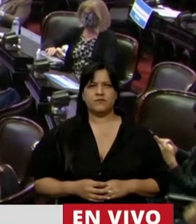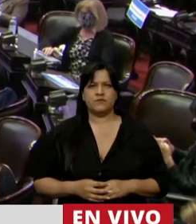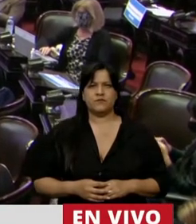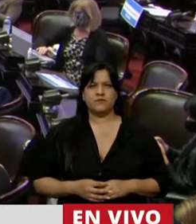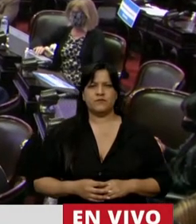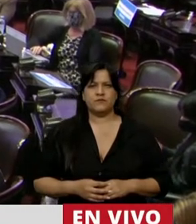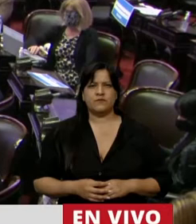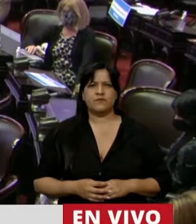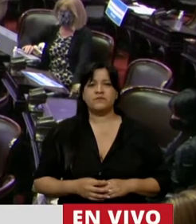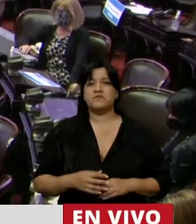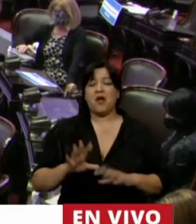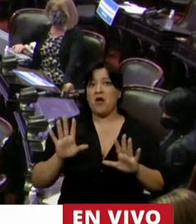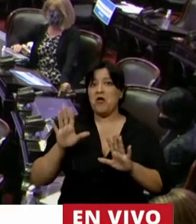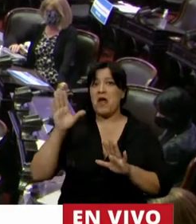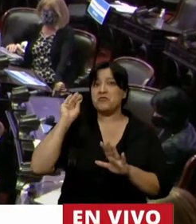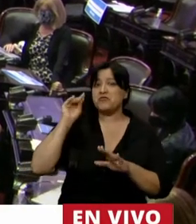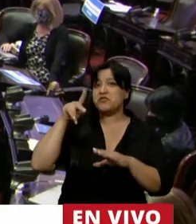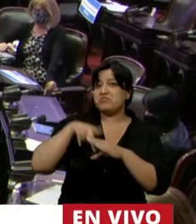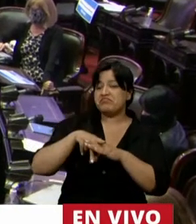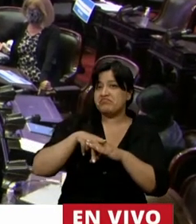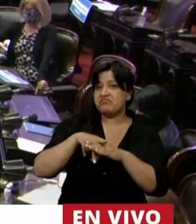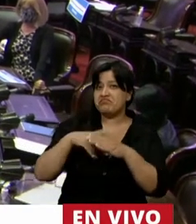Ahora dejé de escucharlo, diputado Flores.